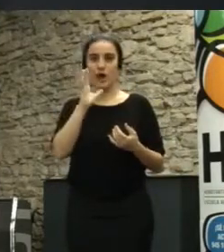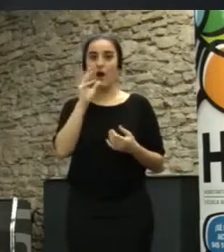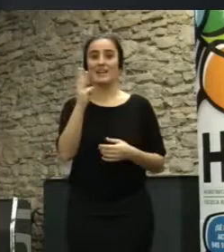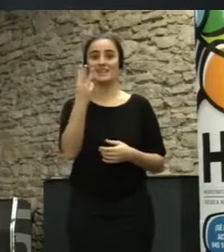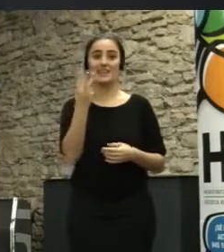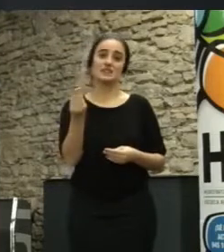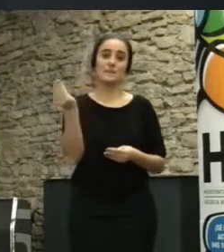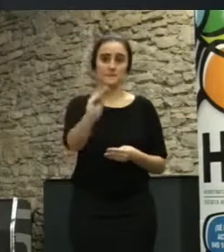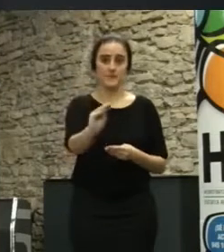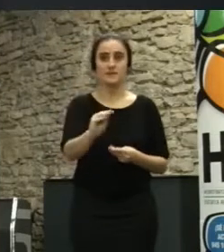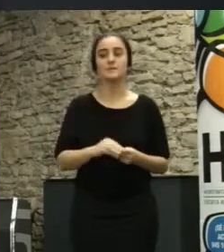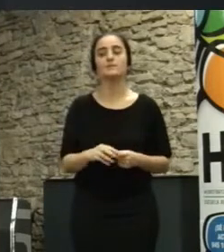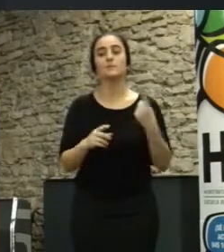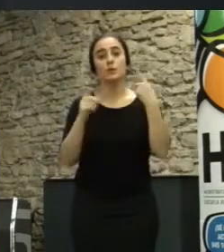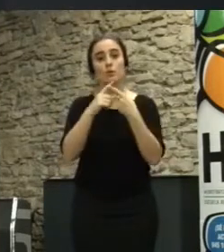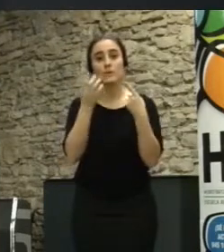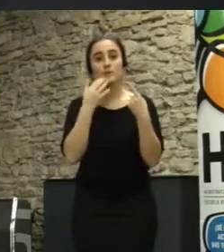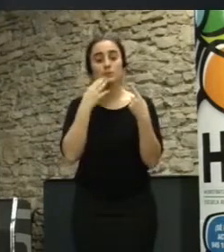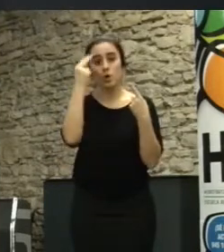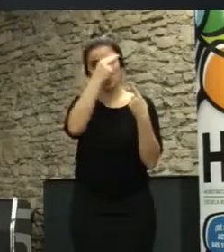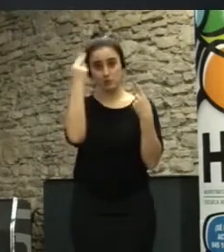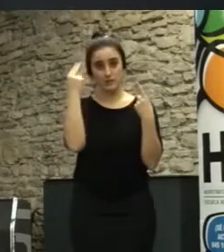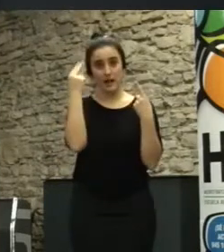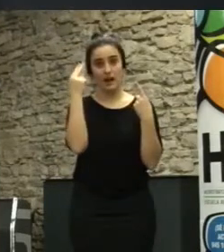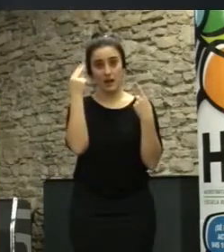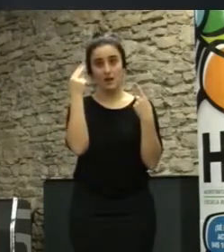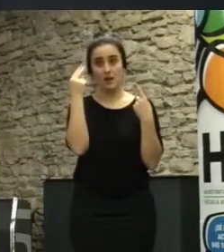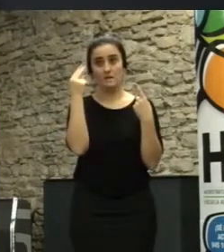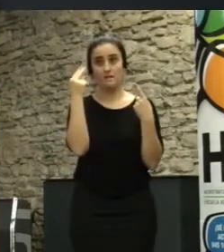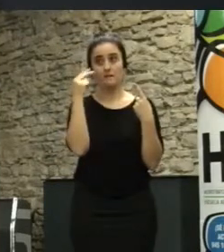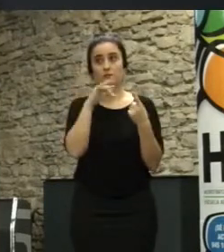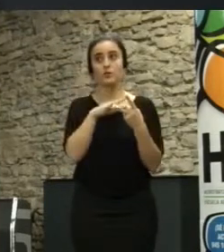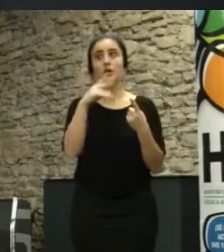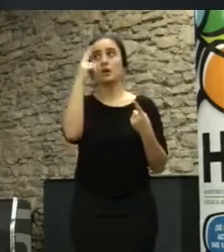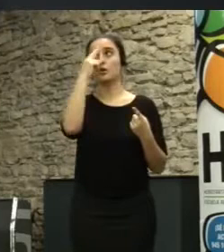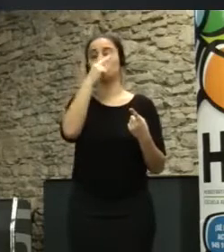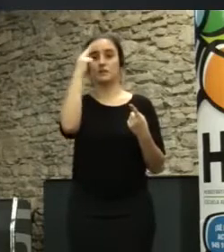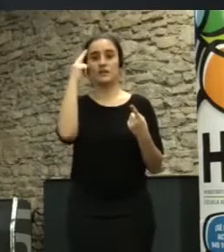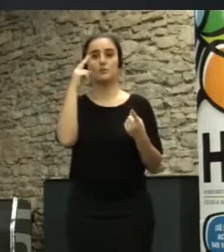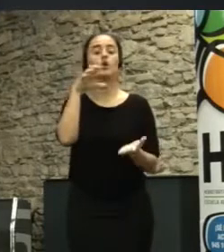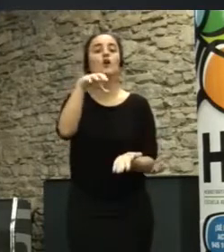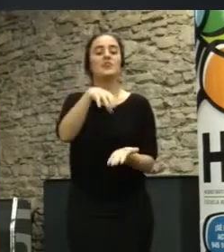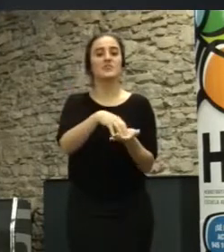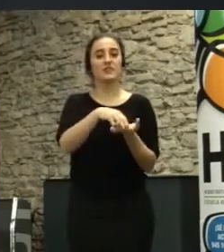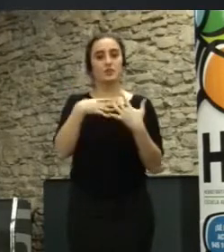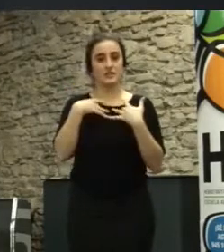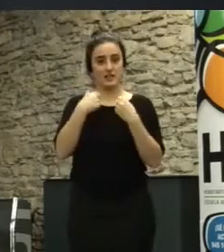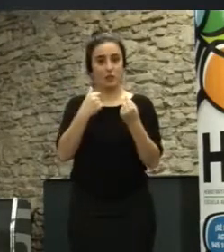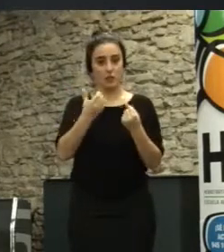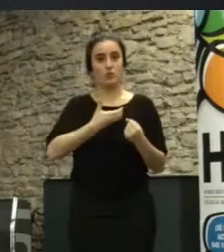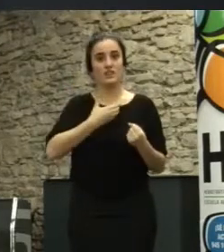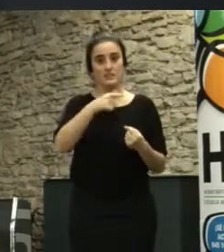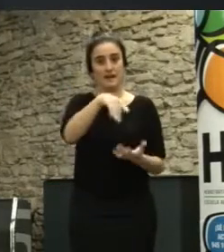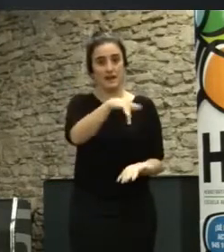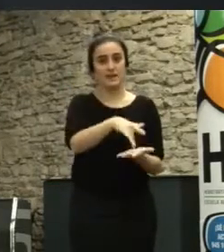distritos, uno va a desarrollarse en un hospital, en un hospital, en un centro de salud municipal para tener